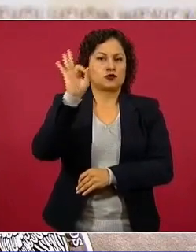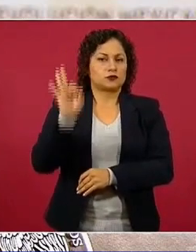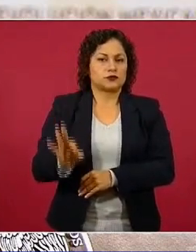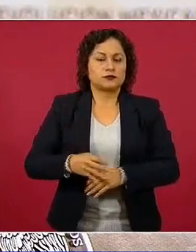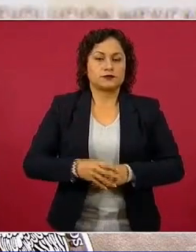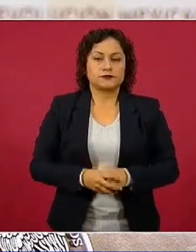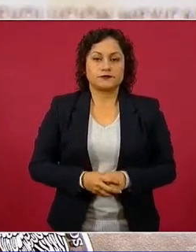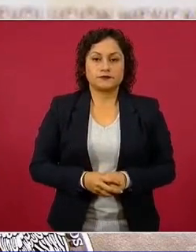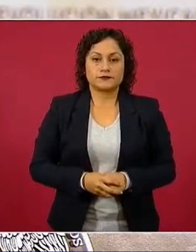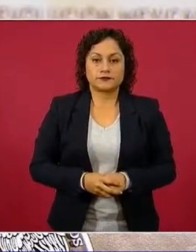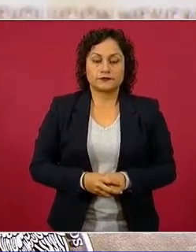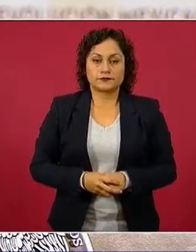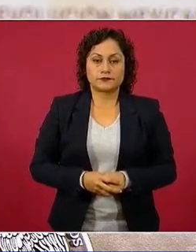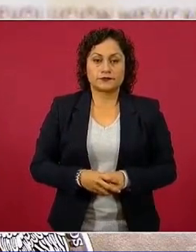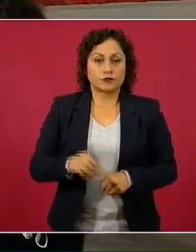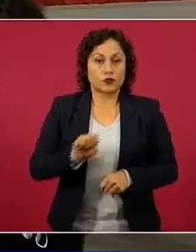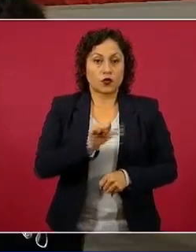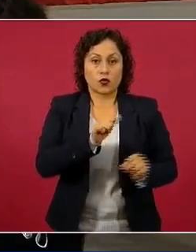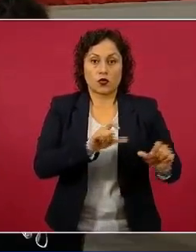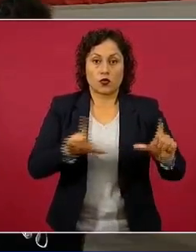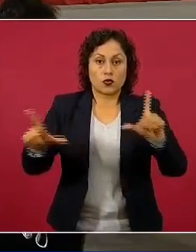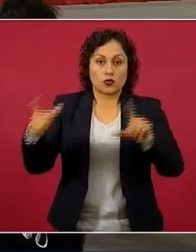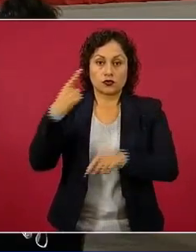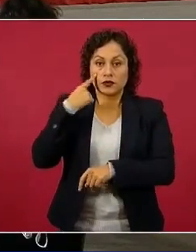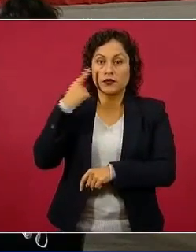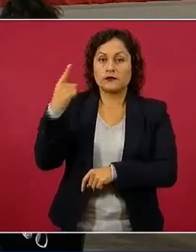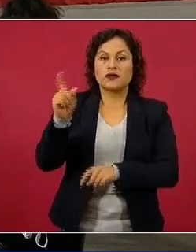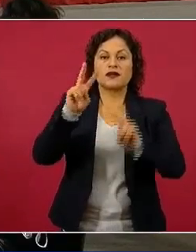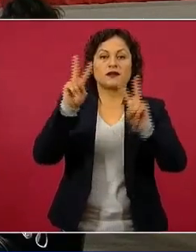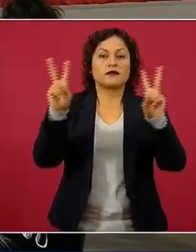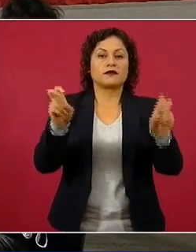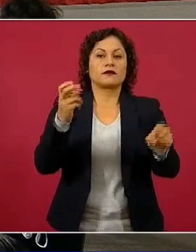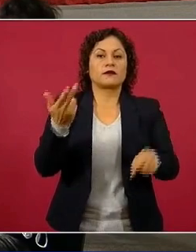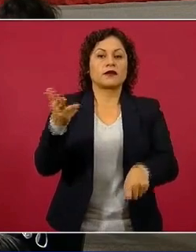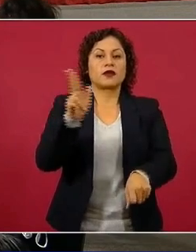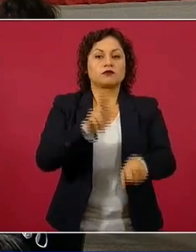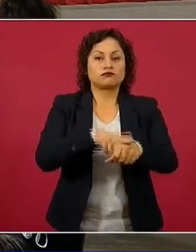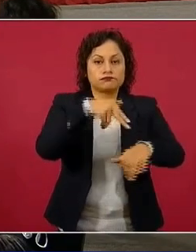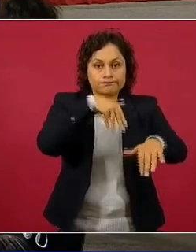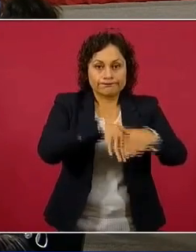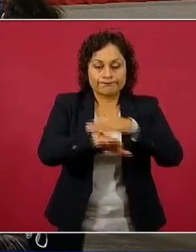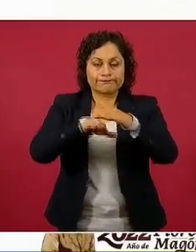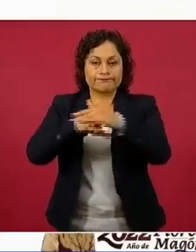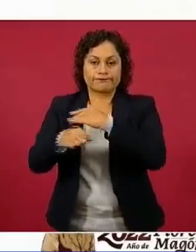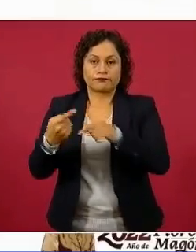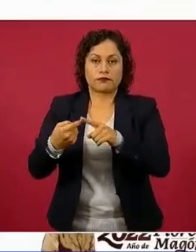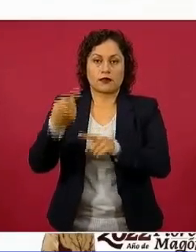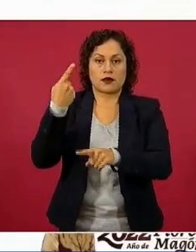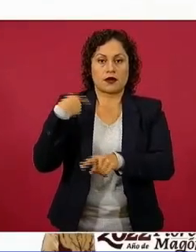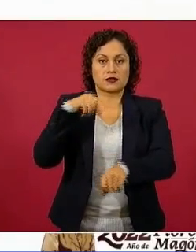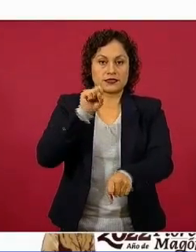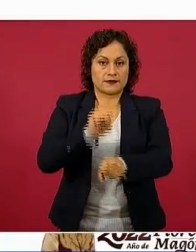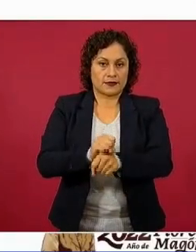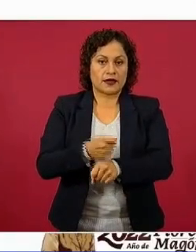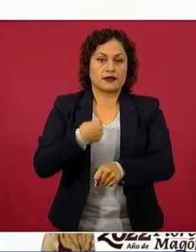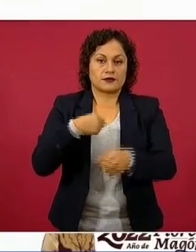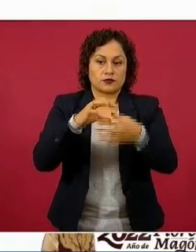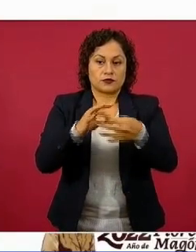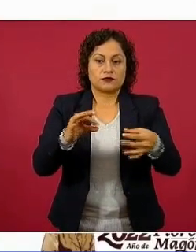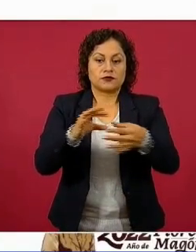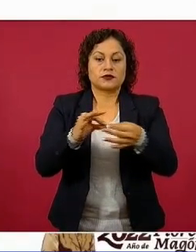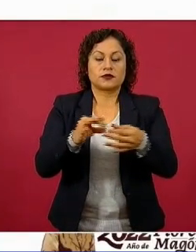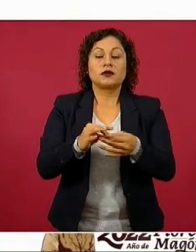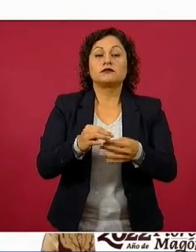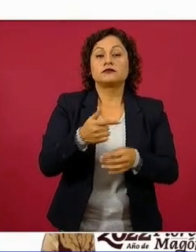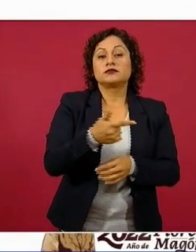La siguiente nos muestra la hospitalización de la que ya habíamos hablado la semana pasada, generalmente desfasada siete a catorce días